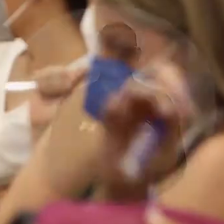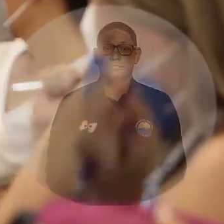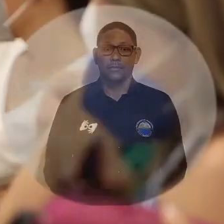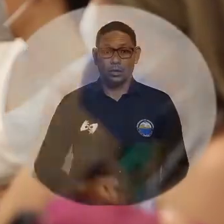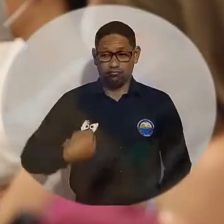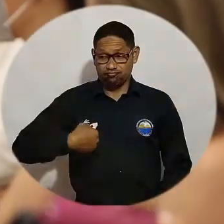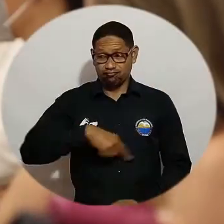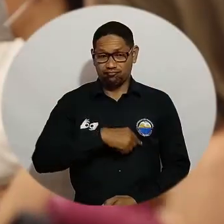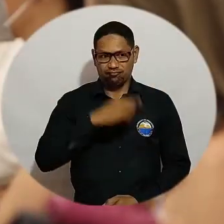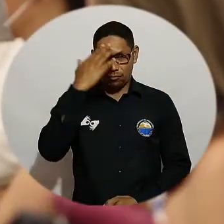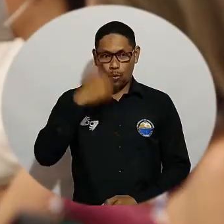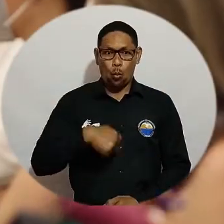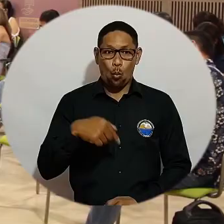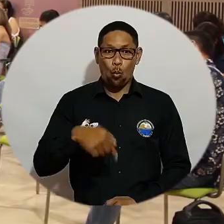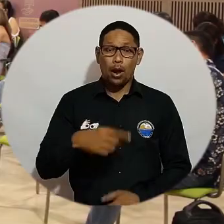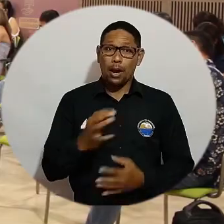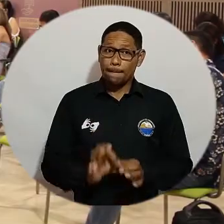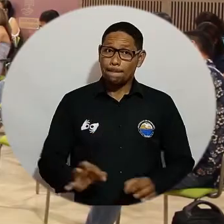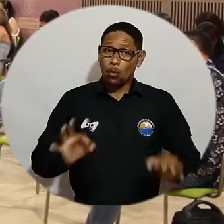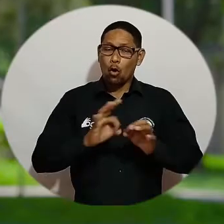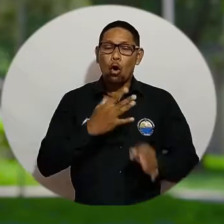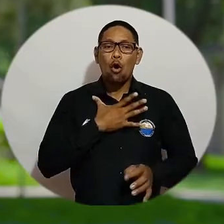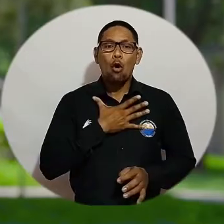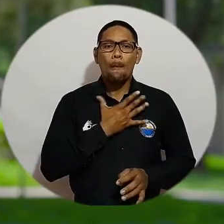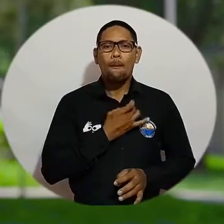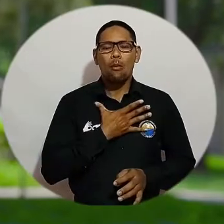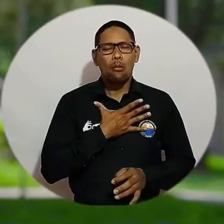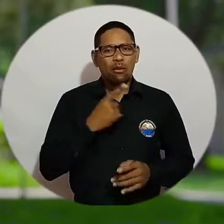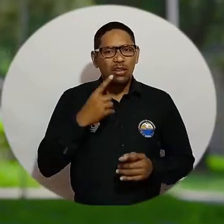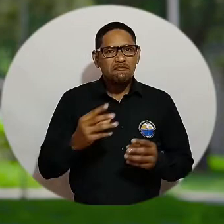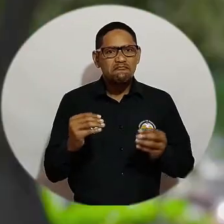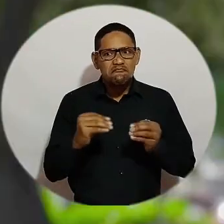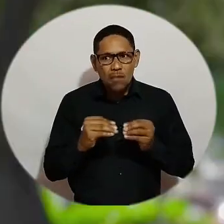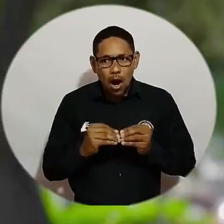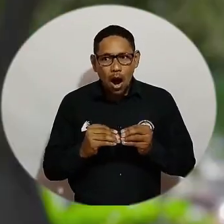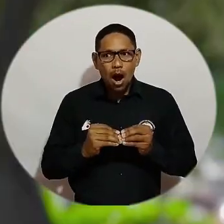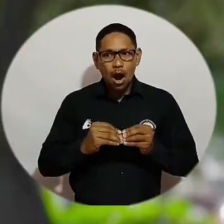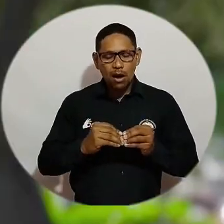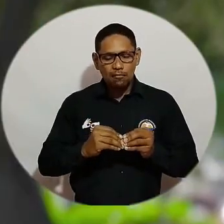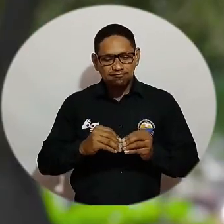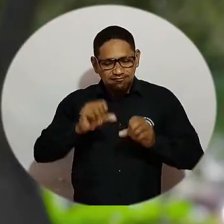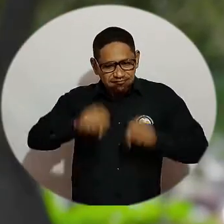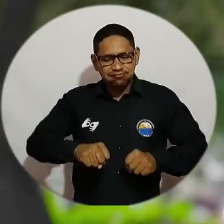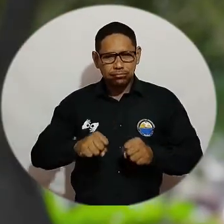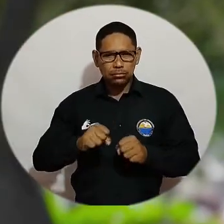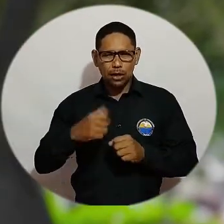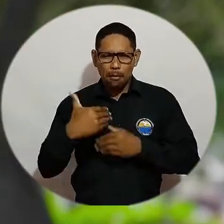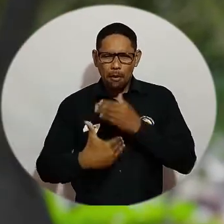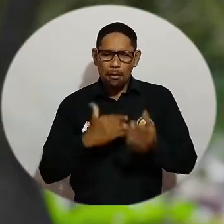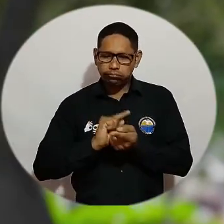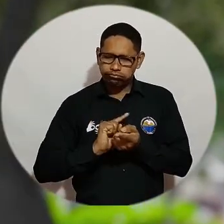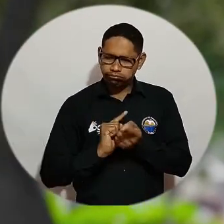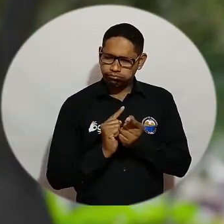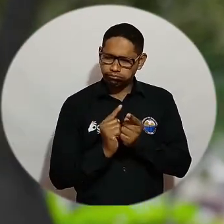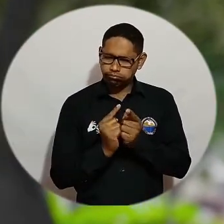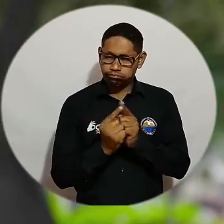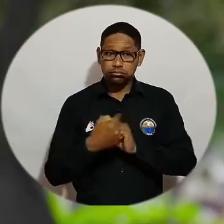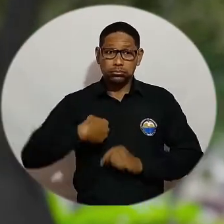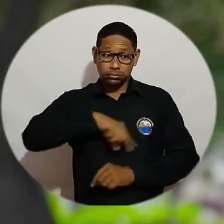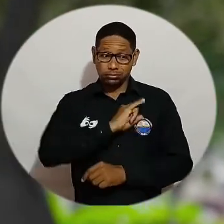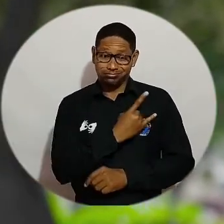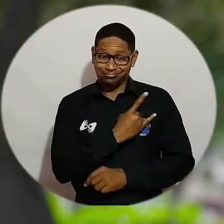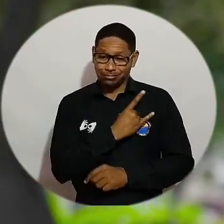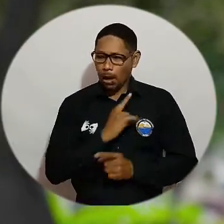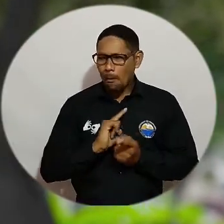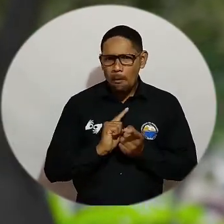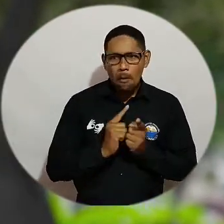Para nosotros precisamente esto es una oportunidad para aumentar nuestra capacidad, nuestra visión sobre el proceso de transformación y cambio que